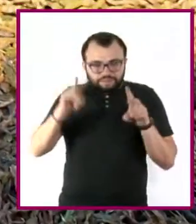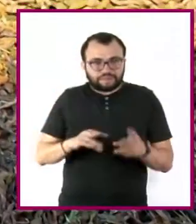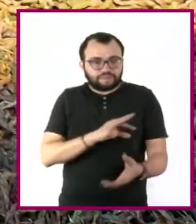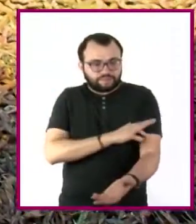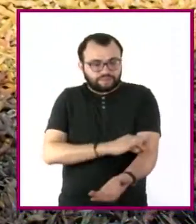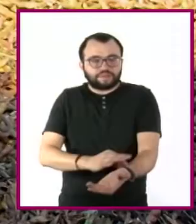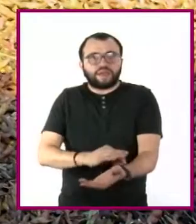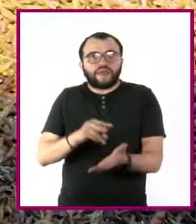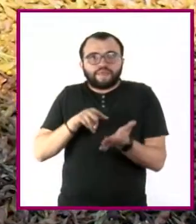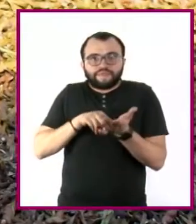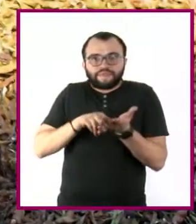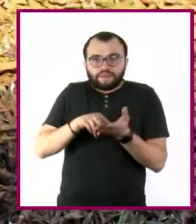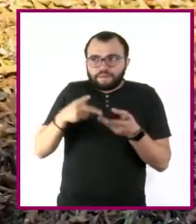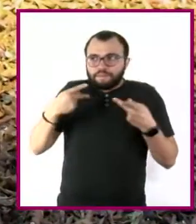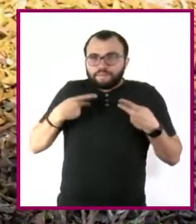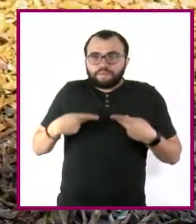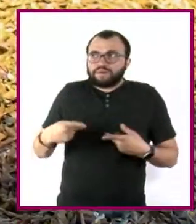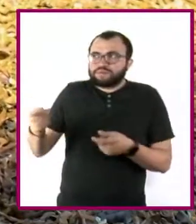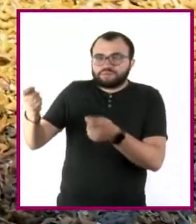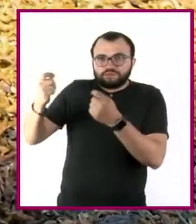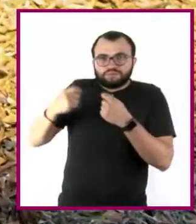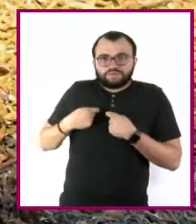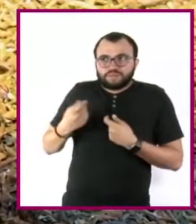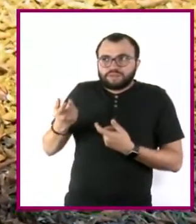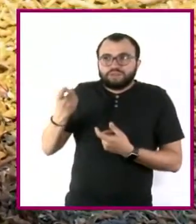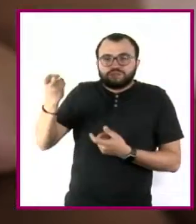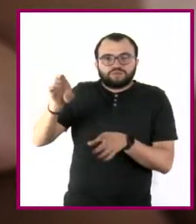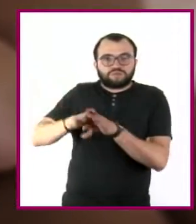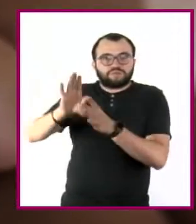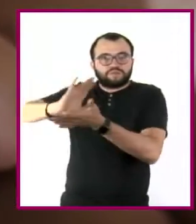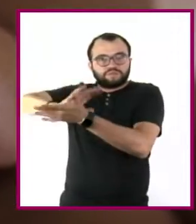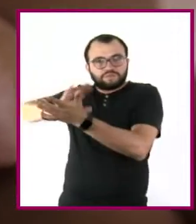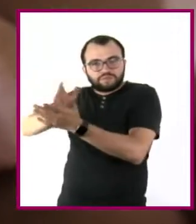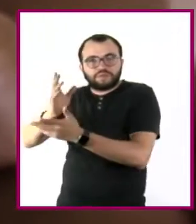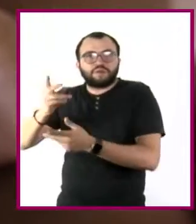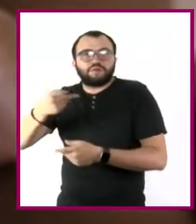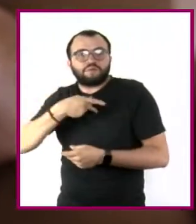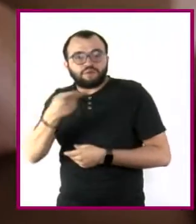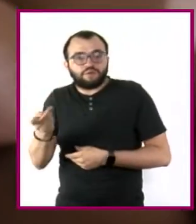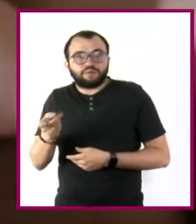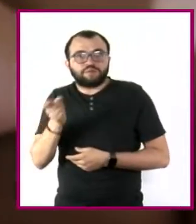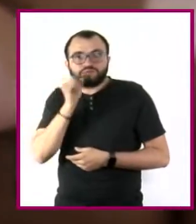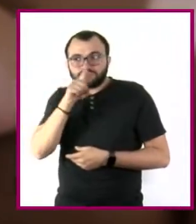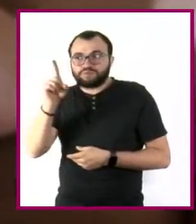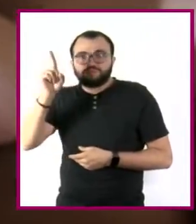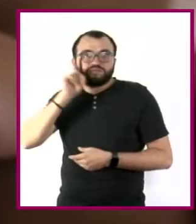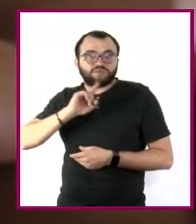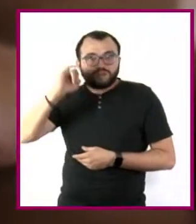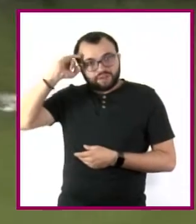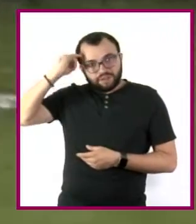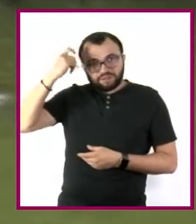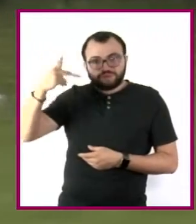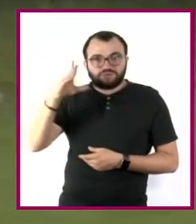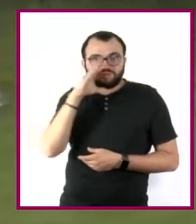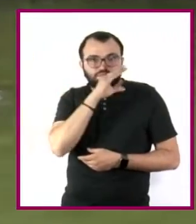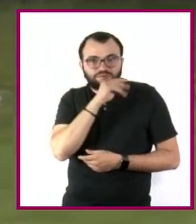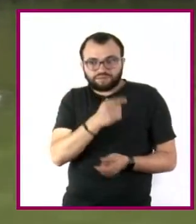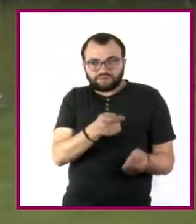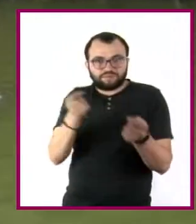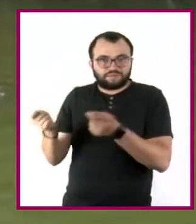negritud y brindar oportunidades que por racismo, discriminación y pobreza no han podido tener las mujeres indígenas de ascendencia negra.